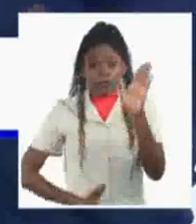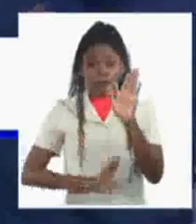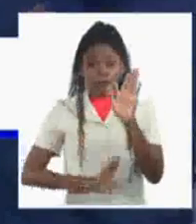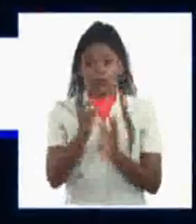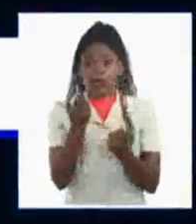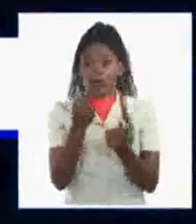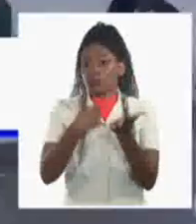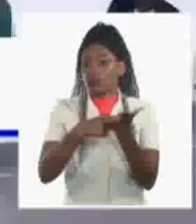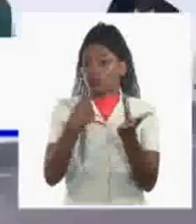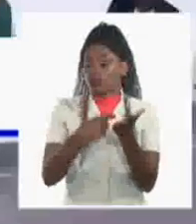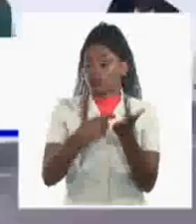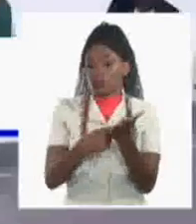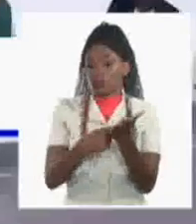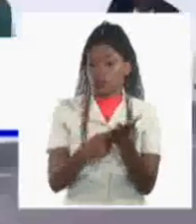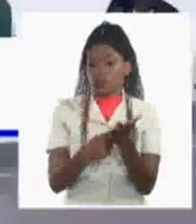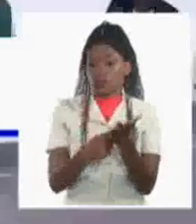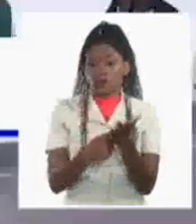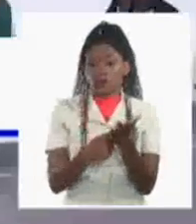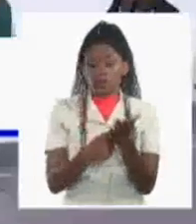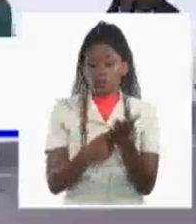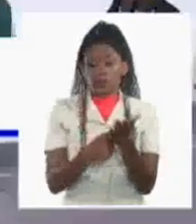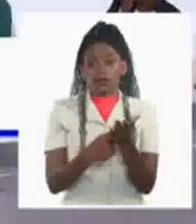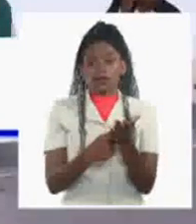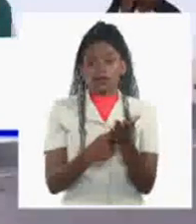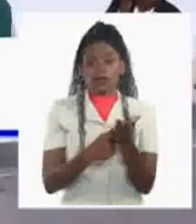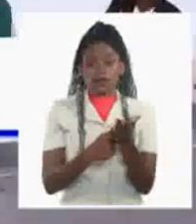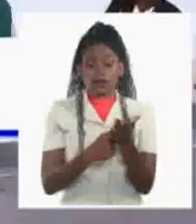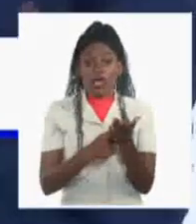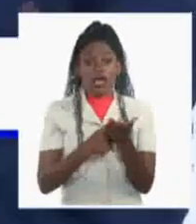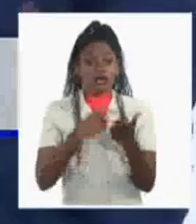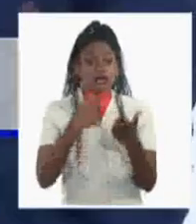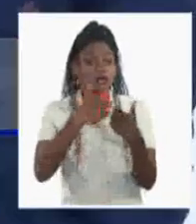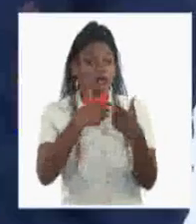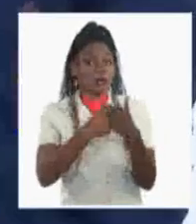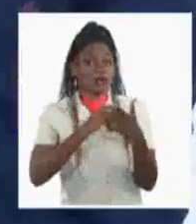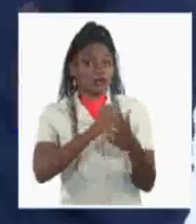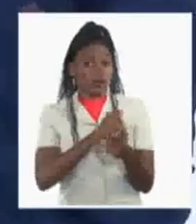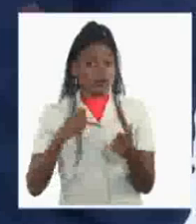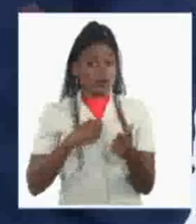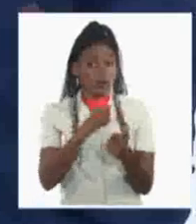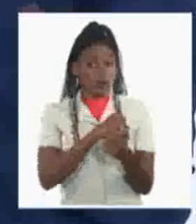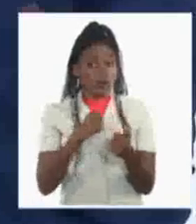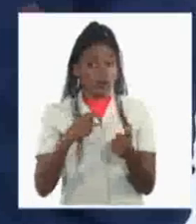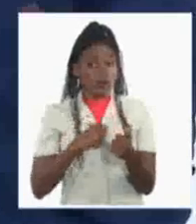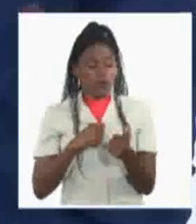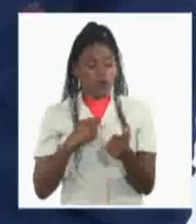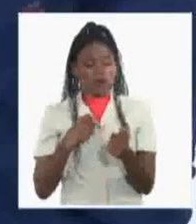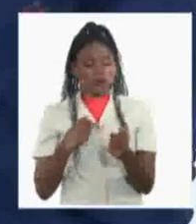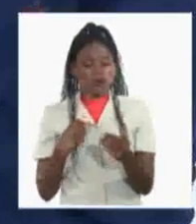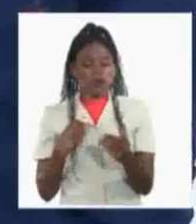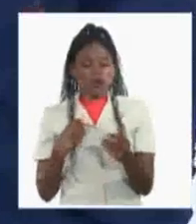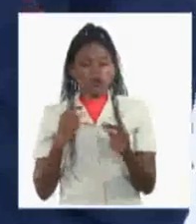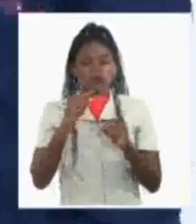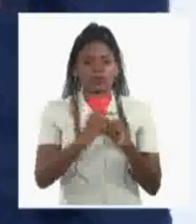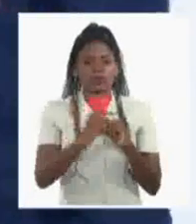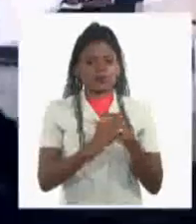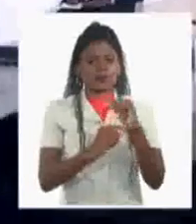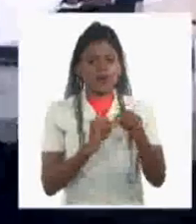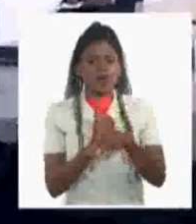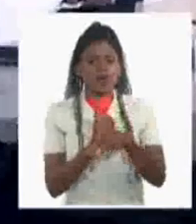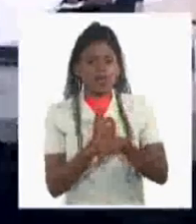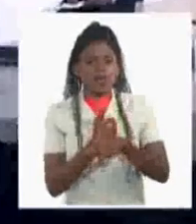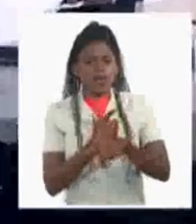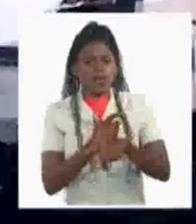que el capital privado no daría, sino en una escala limitada. Lo que